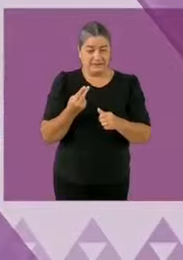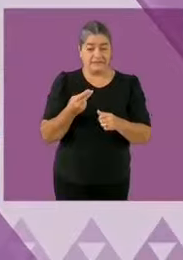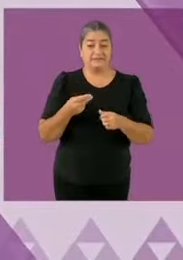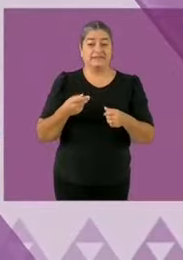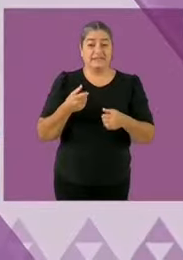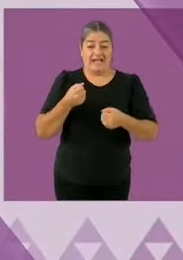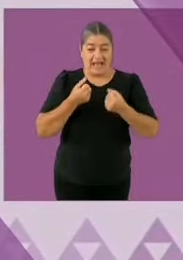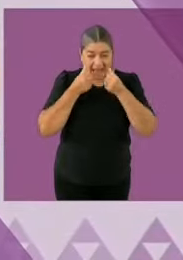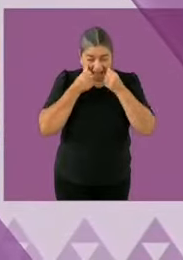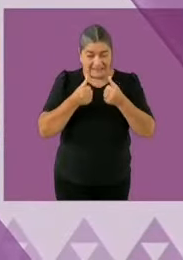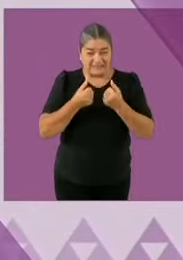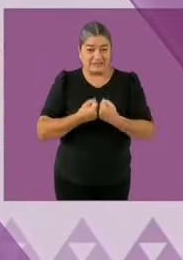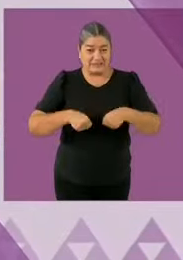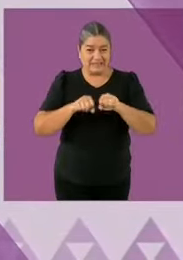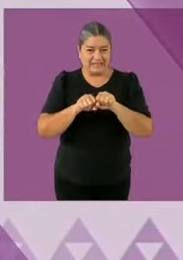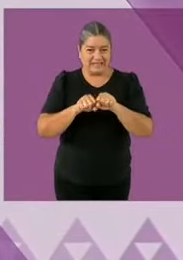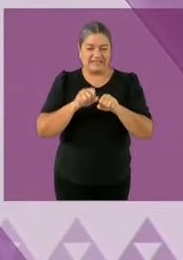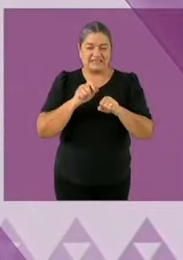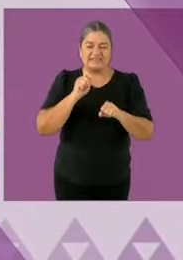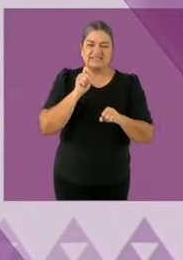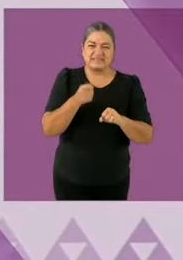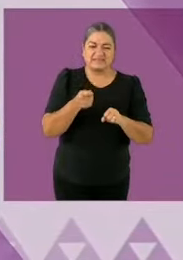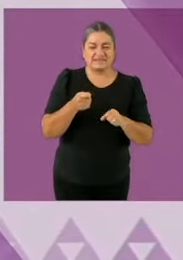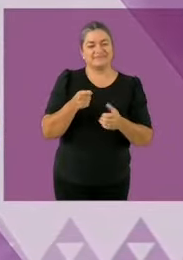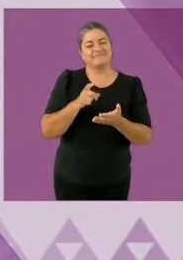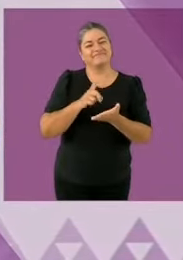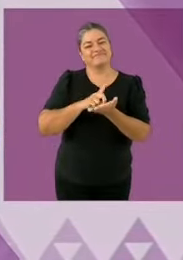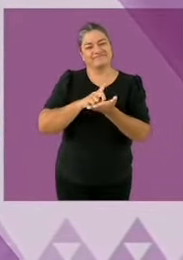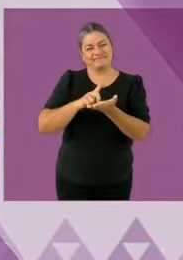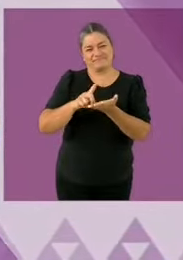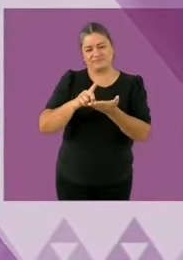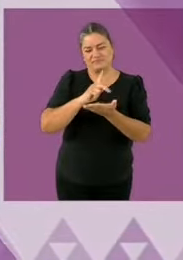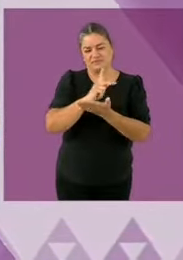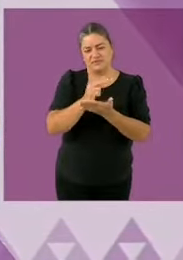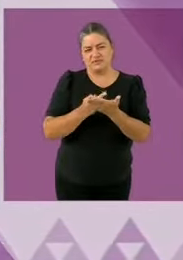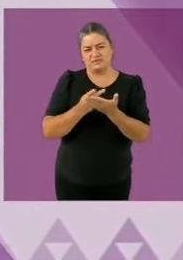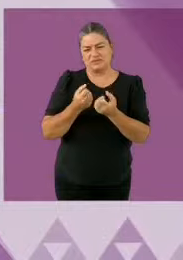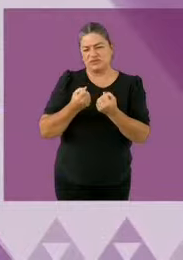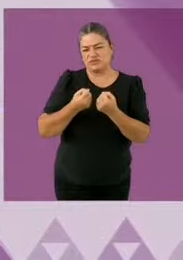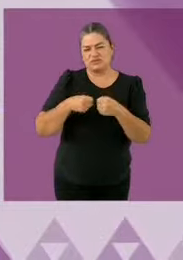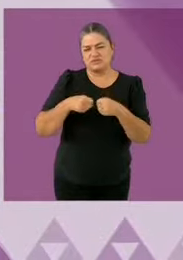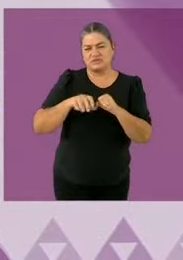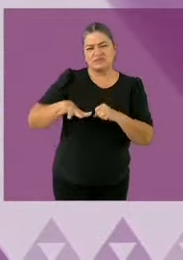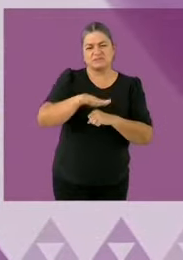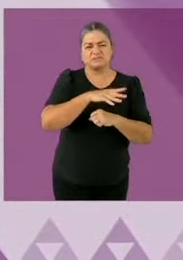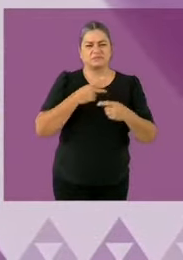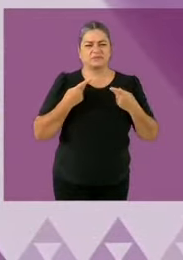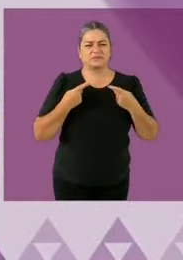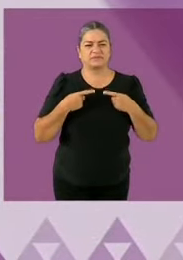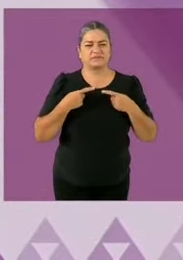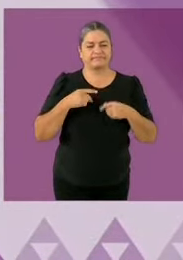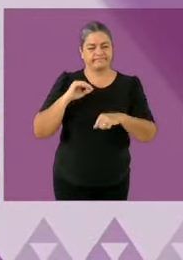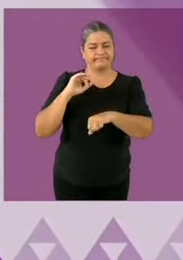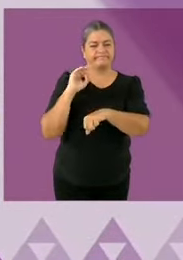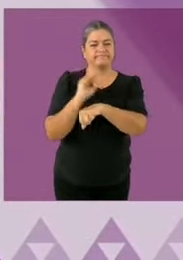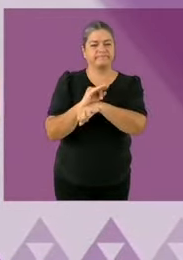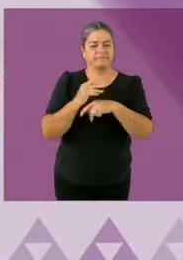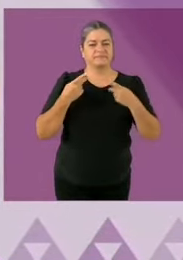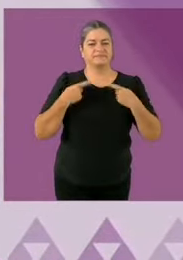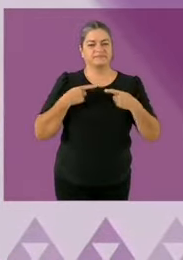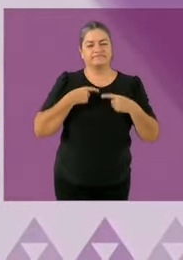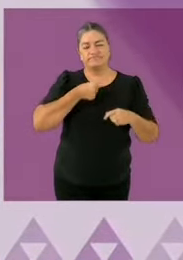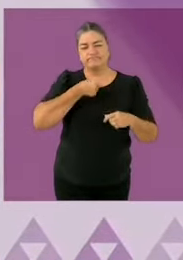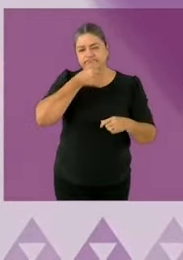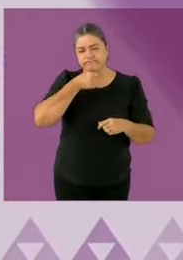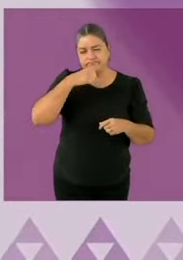nosotros hablamos de programas sociales para los adultos mayores de 65 años estamos proponiendo que todas las mujeres